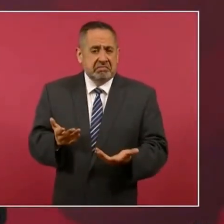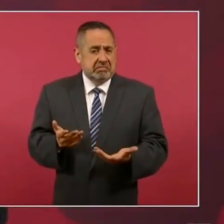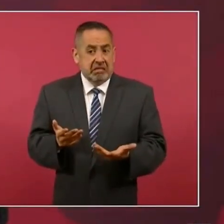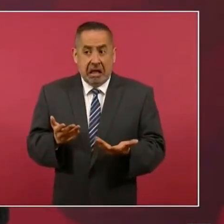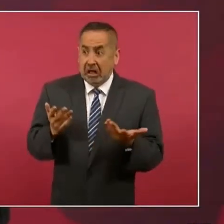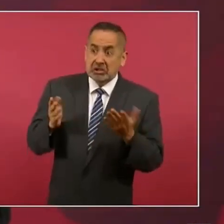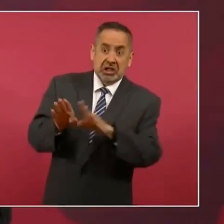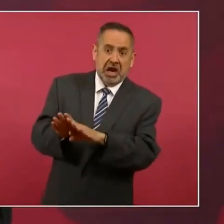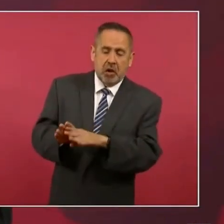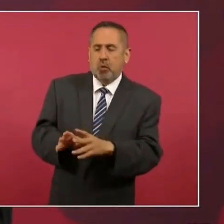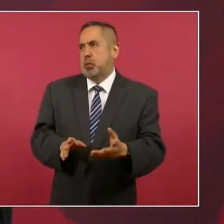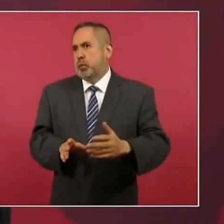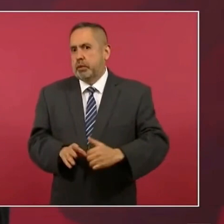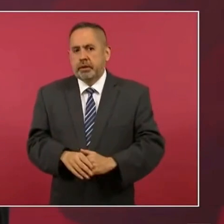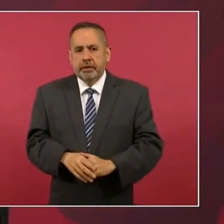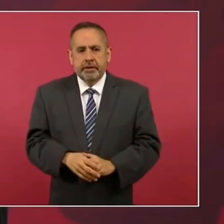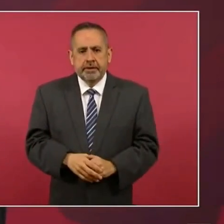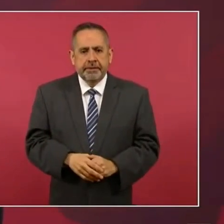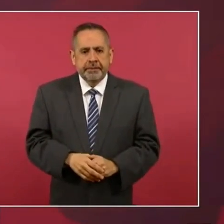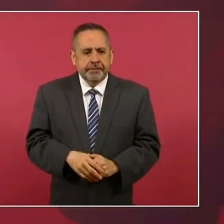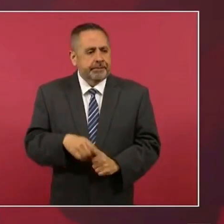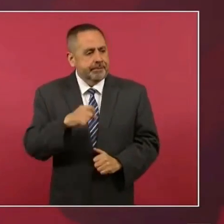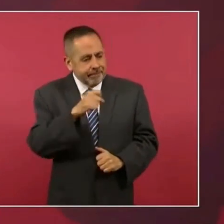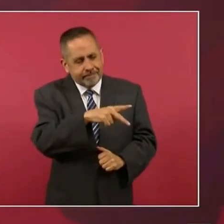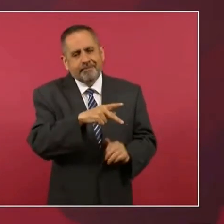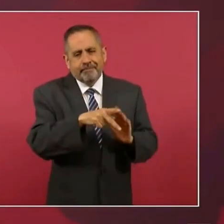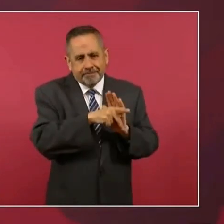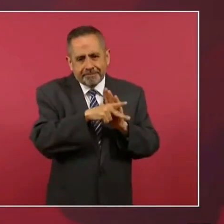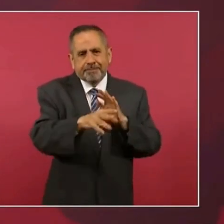Entonces, sí los medios